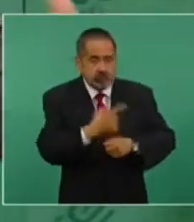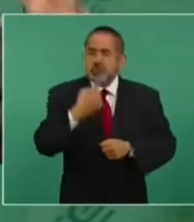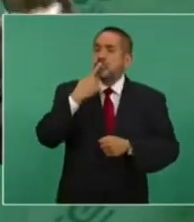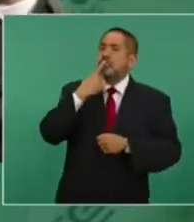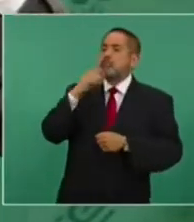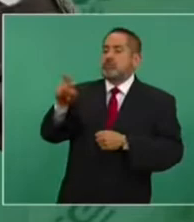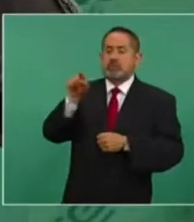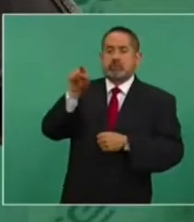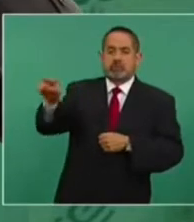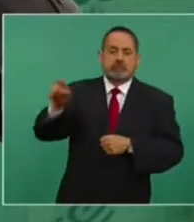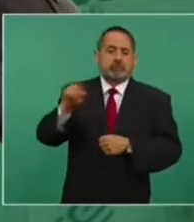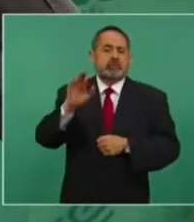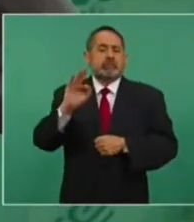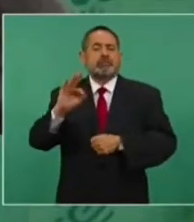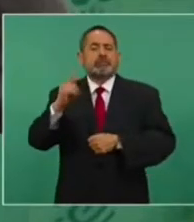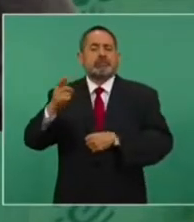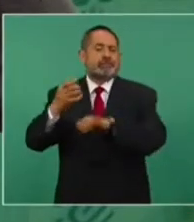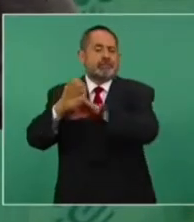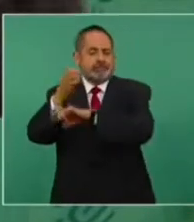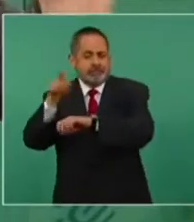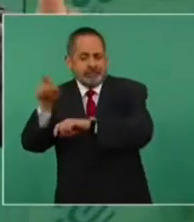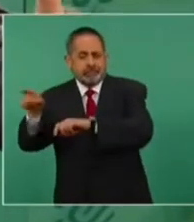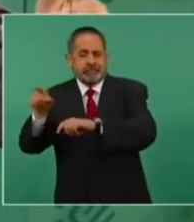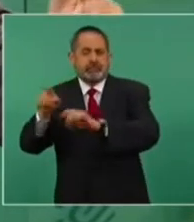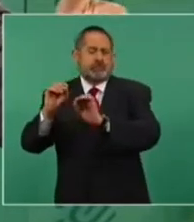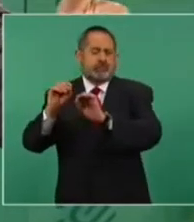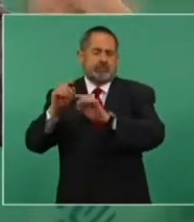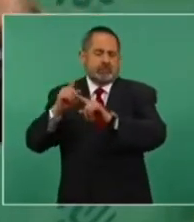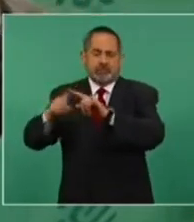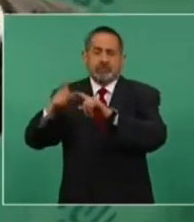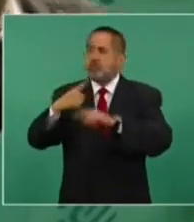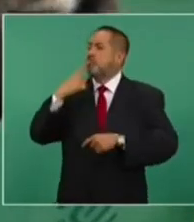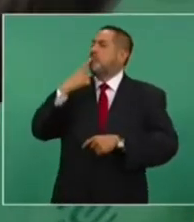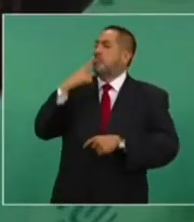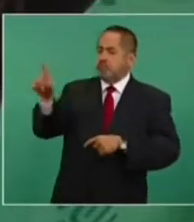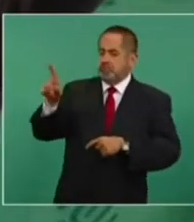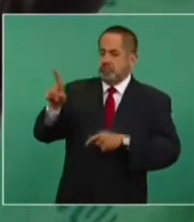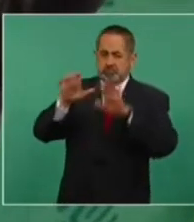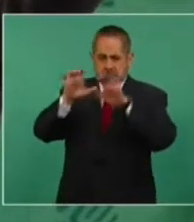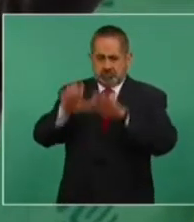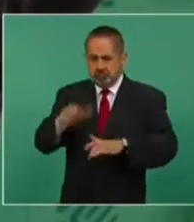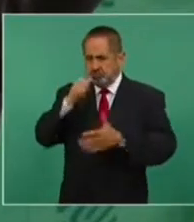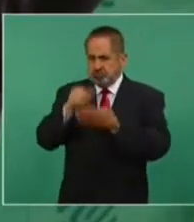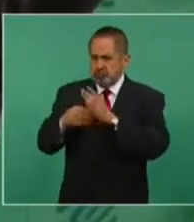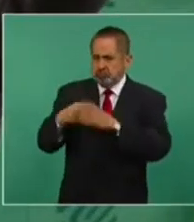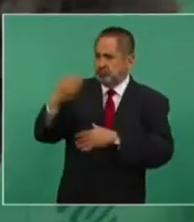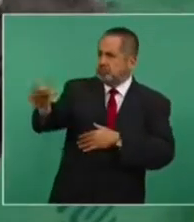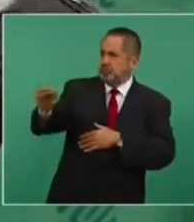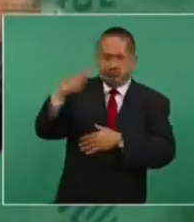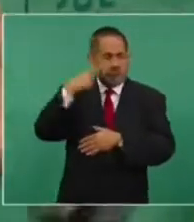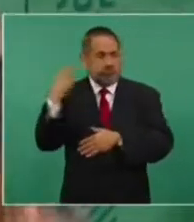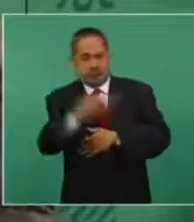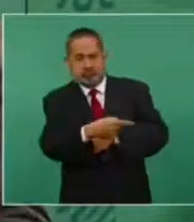fiscalía del estado a donde corresponda la denuncia y ya va a depender de esas autoridades.